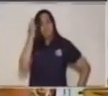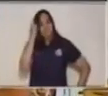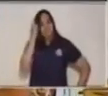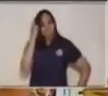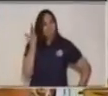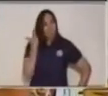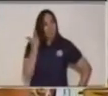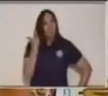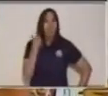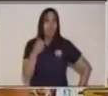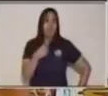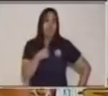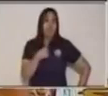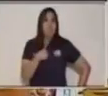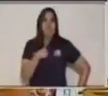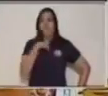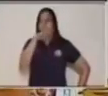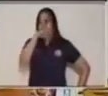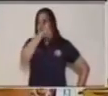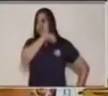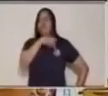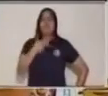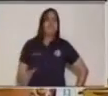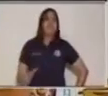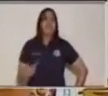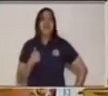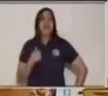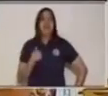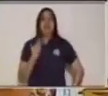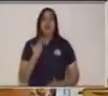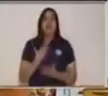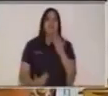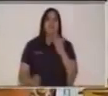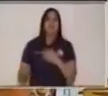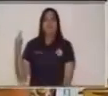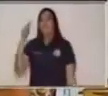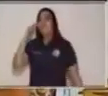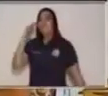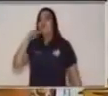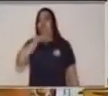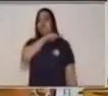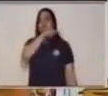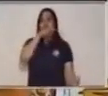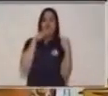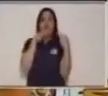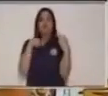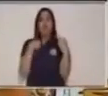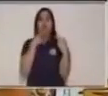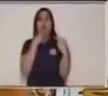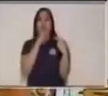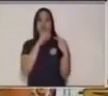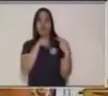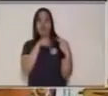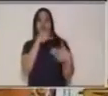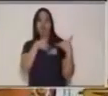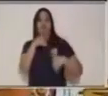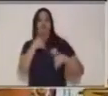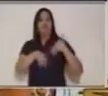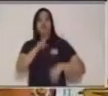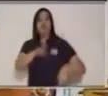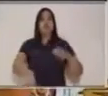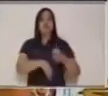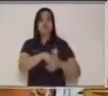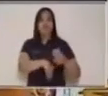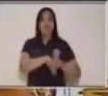A mí me encantaba ir a ver a mi hermano jugar fútbol. Yo no jugaba,